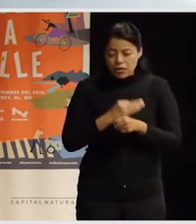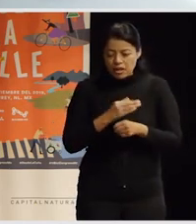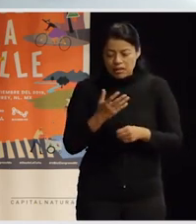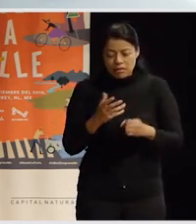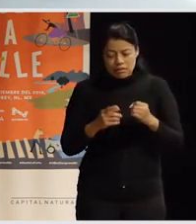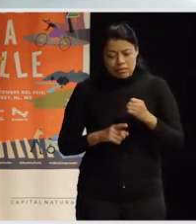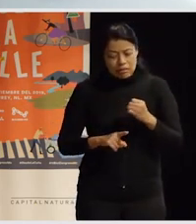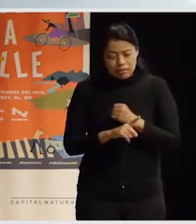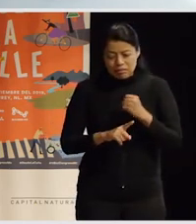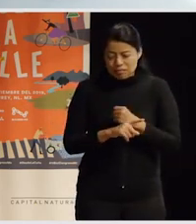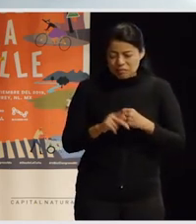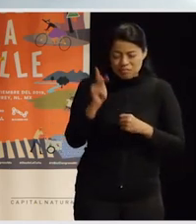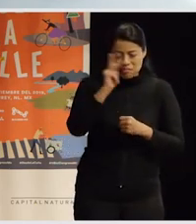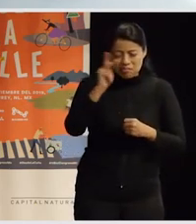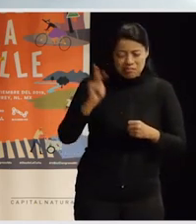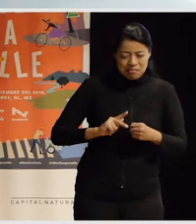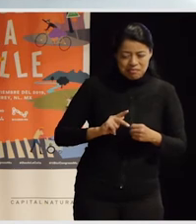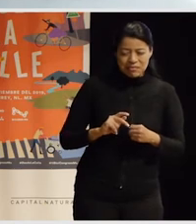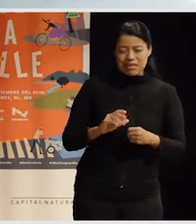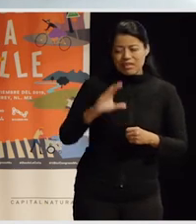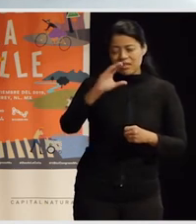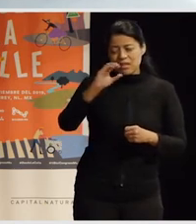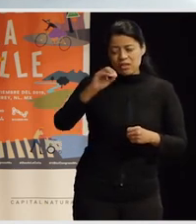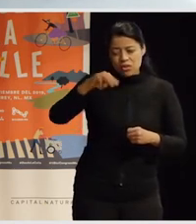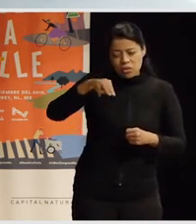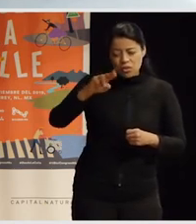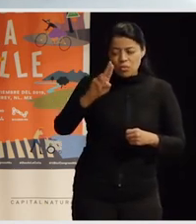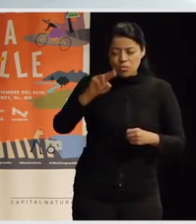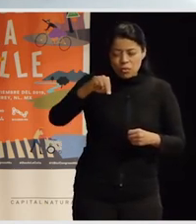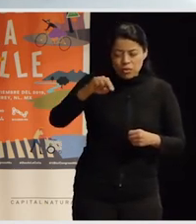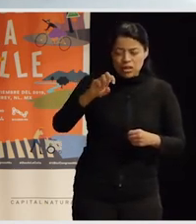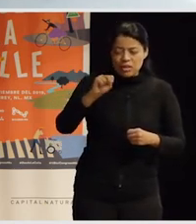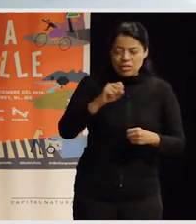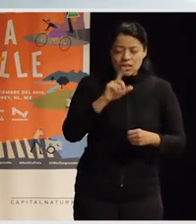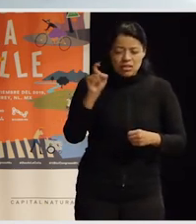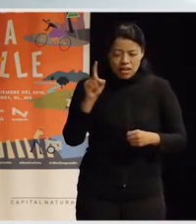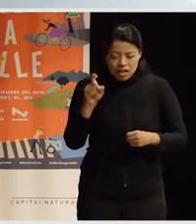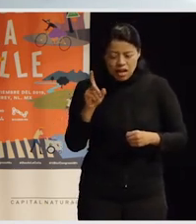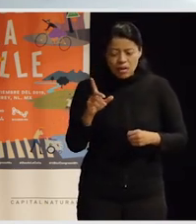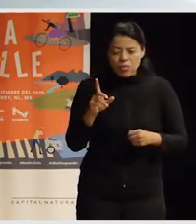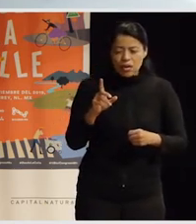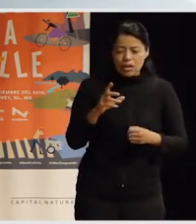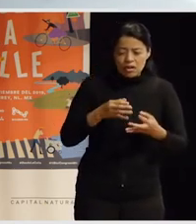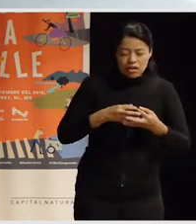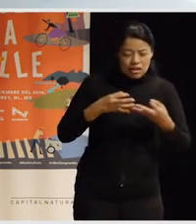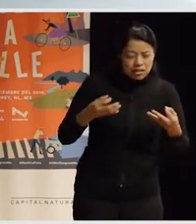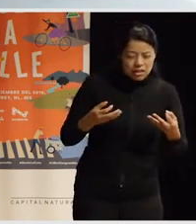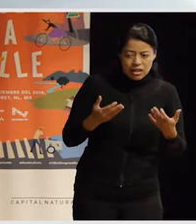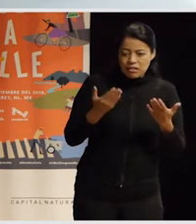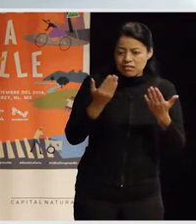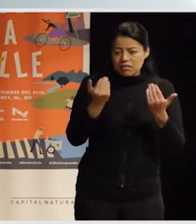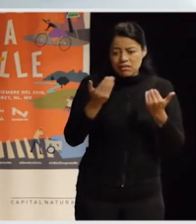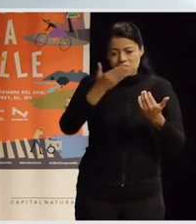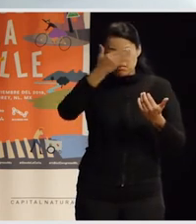¿no?, en la cuestión de los comunes, ¿no?, del agua, del aire, la tierra, o sea, no tenemos una certeza absoluta